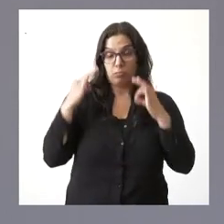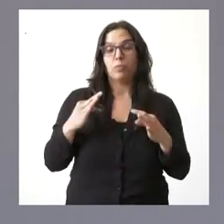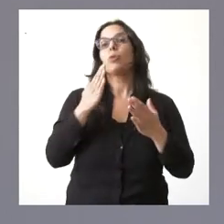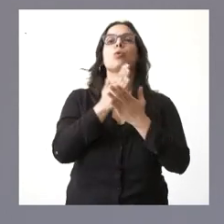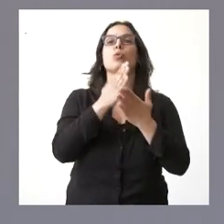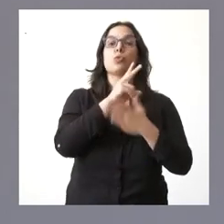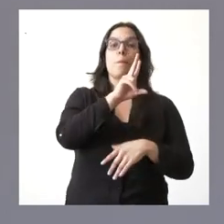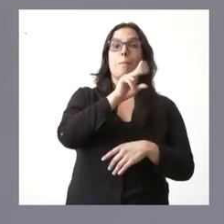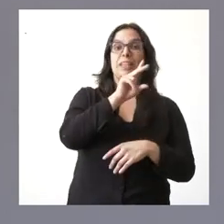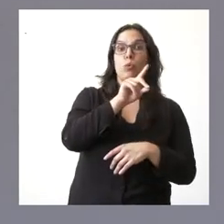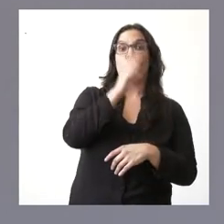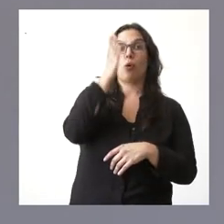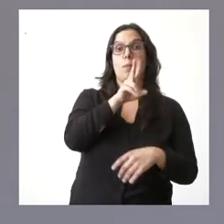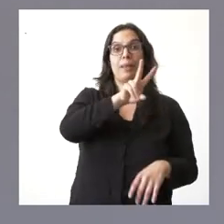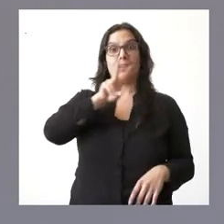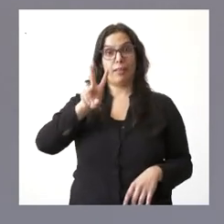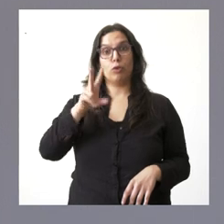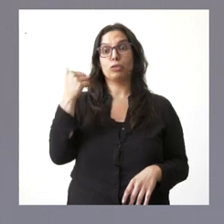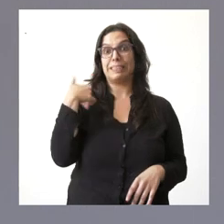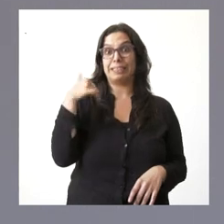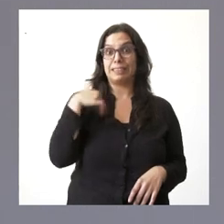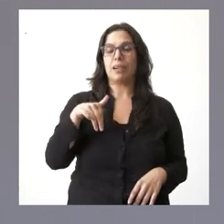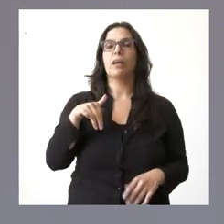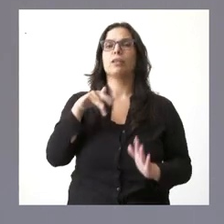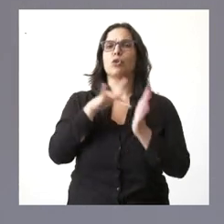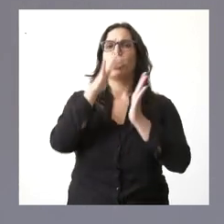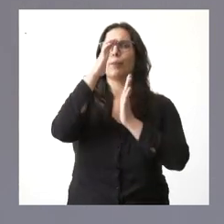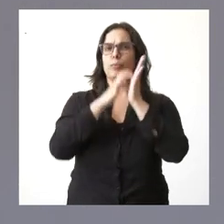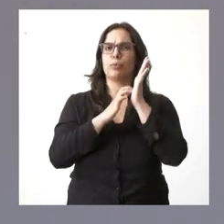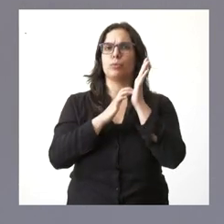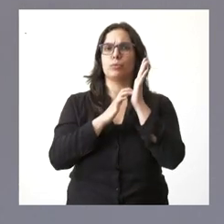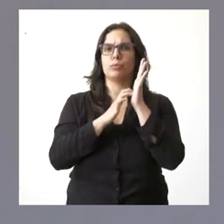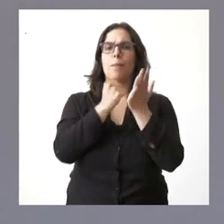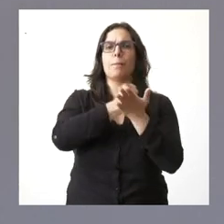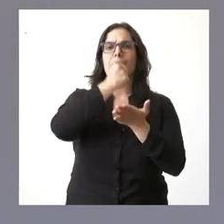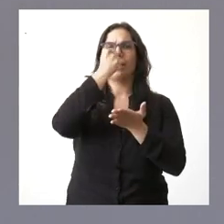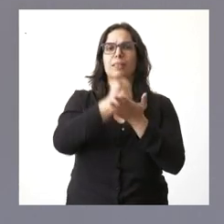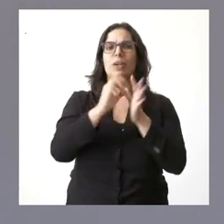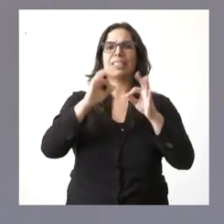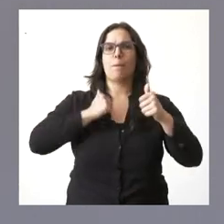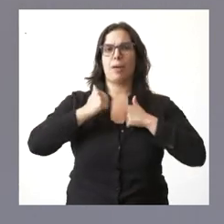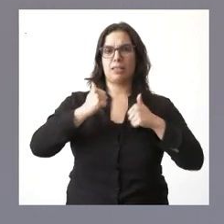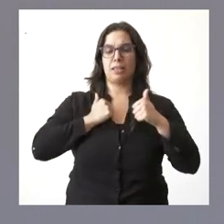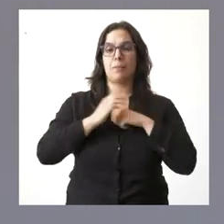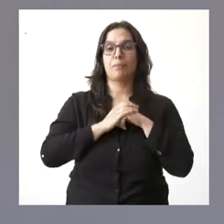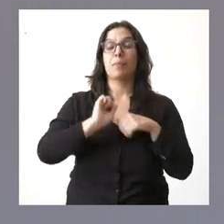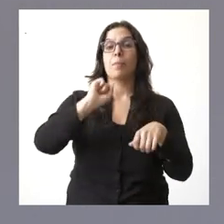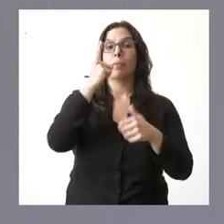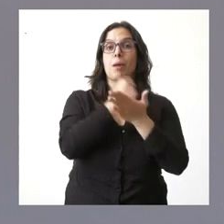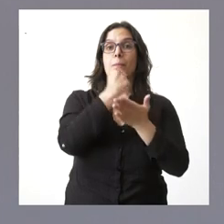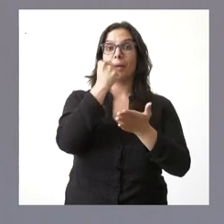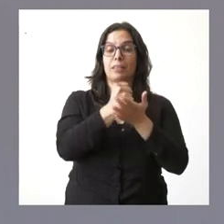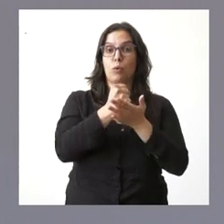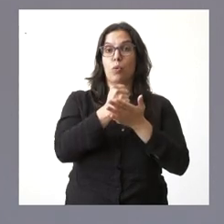21-22, se había producido una reducción de las matrículas de máster. La primera matrícula del máster